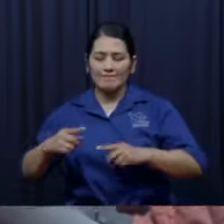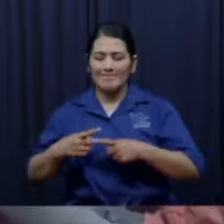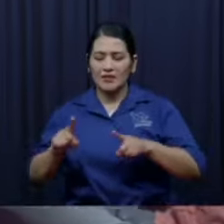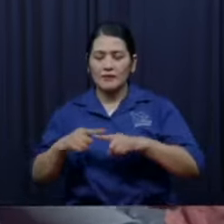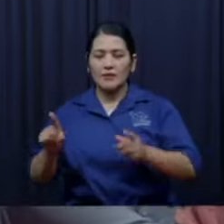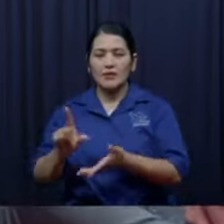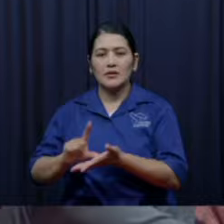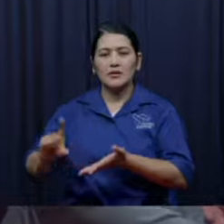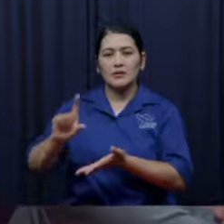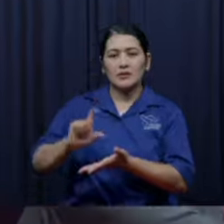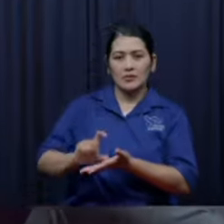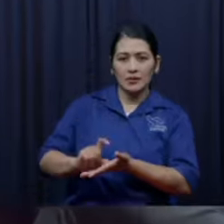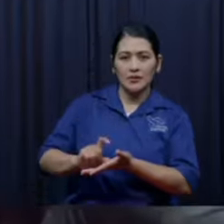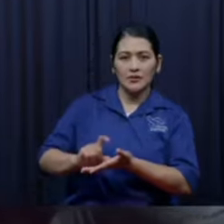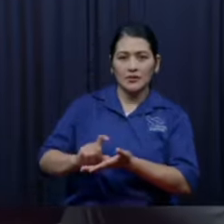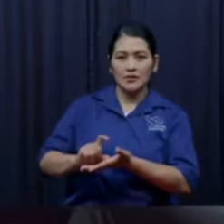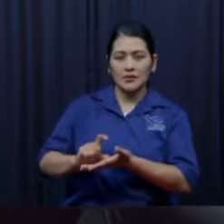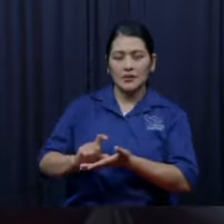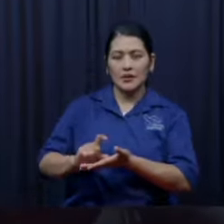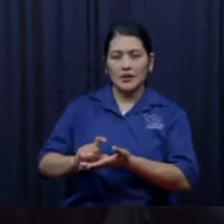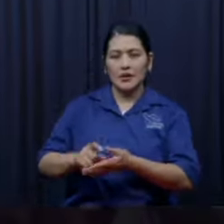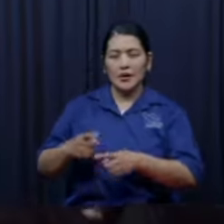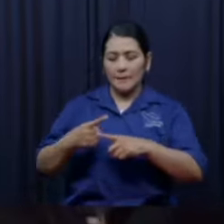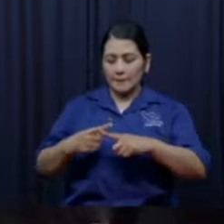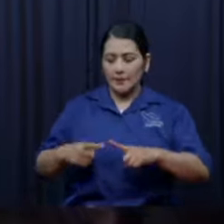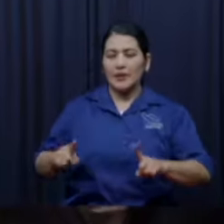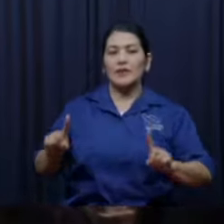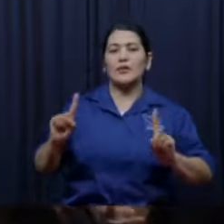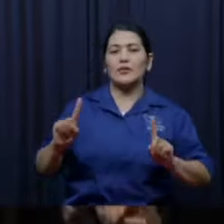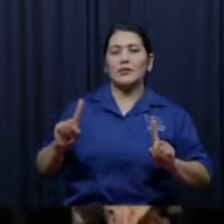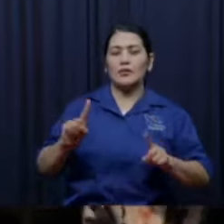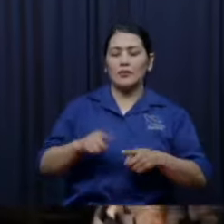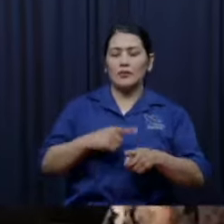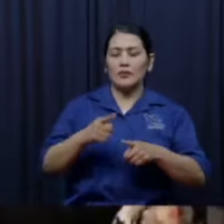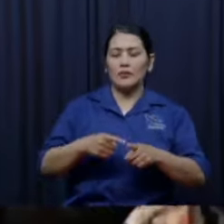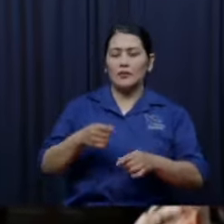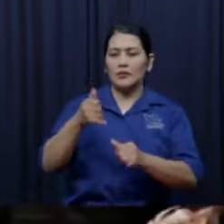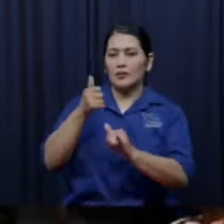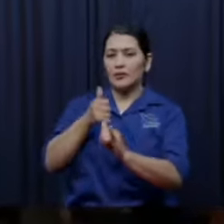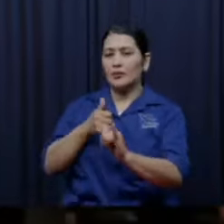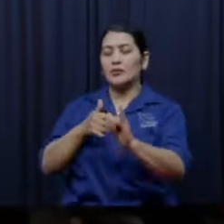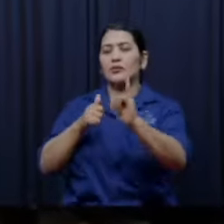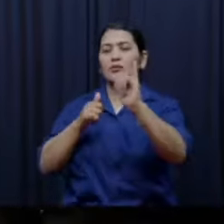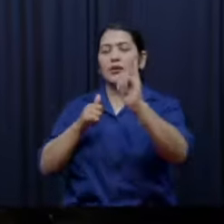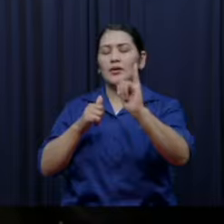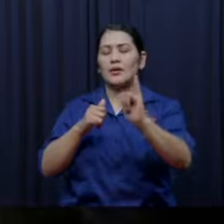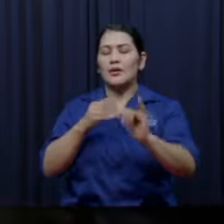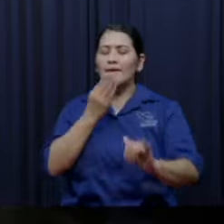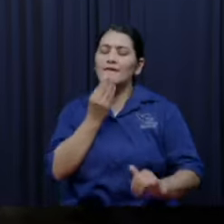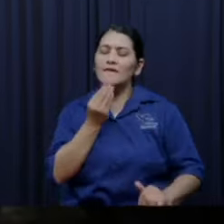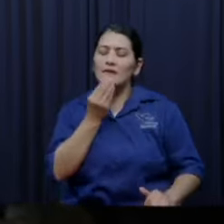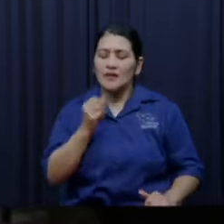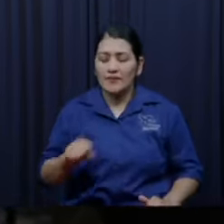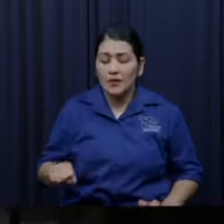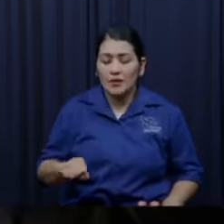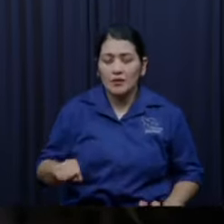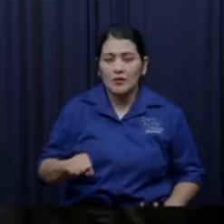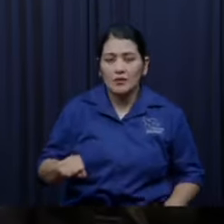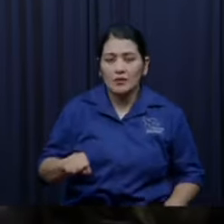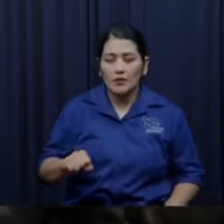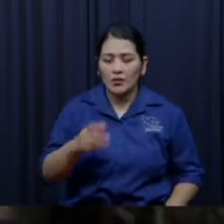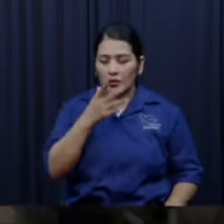se fueron metiendo y metiendo y metiendo. Pero cuando Josué llegó a viejo, el Señor le dijo, Josué, tú ya eres viejo.